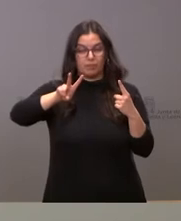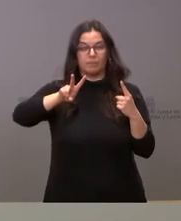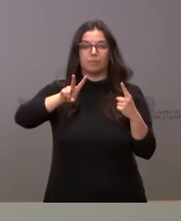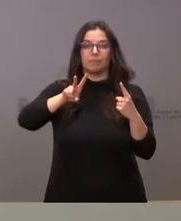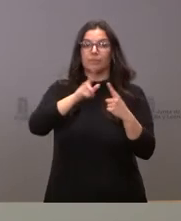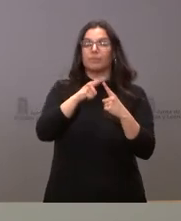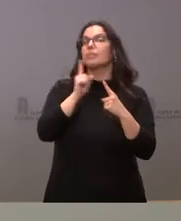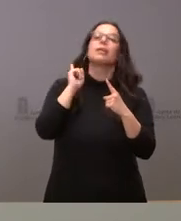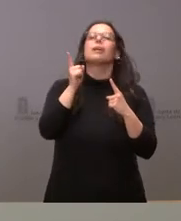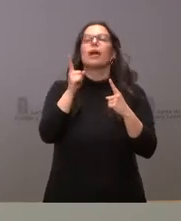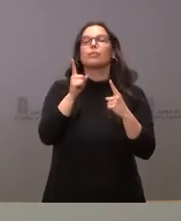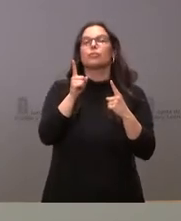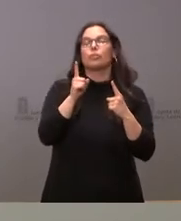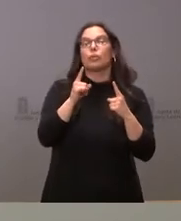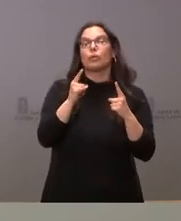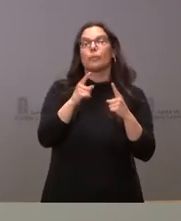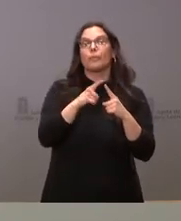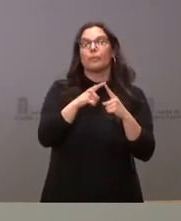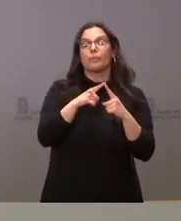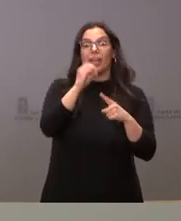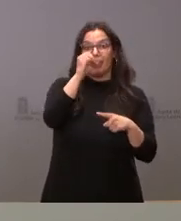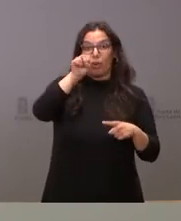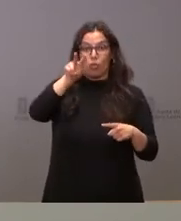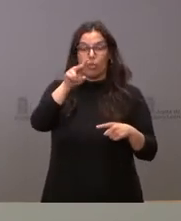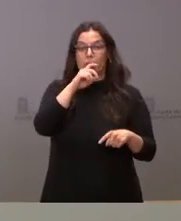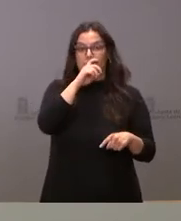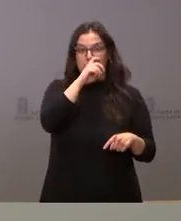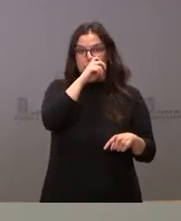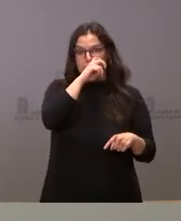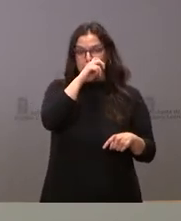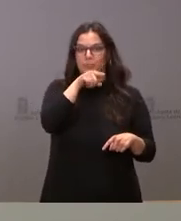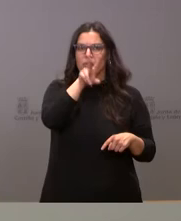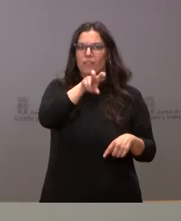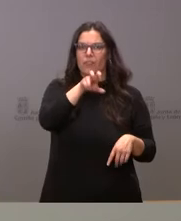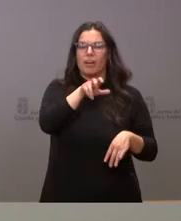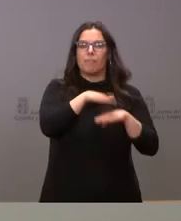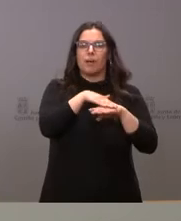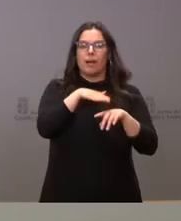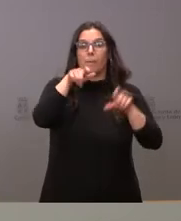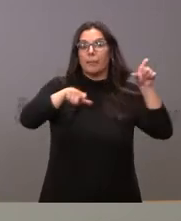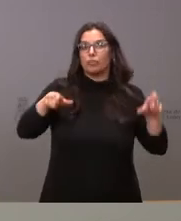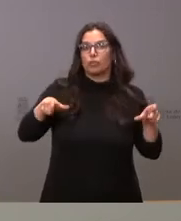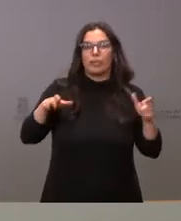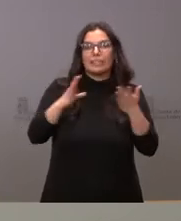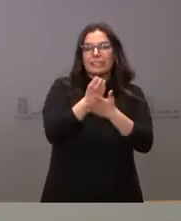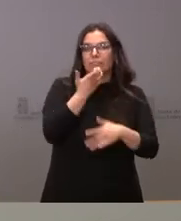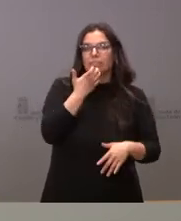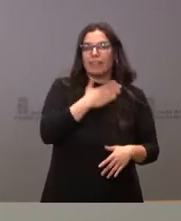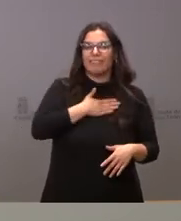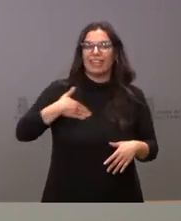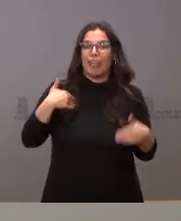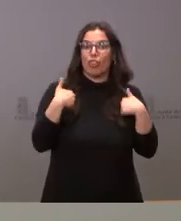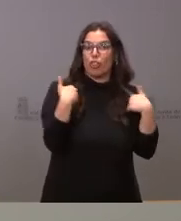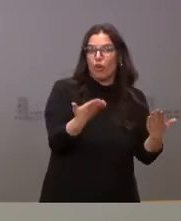caso, el teléfono 012 servirá para todas aquellas personas que quieran donar